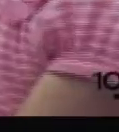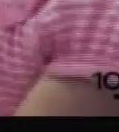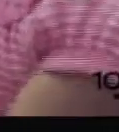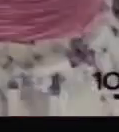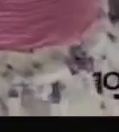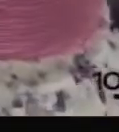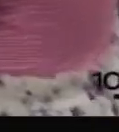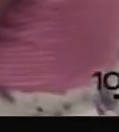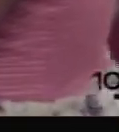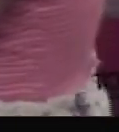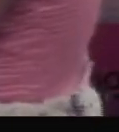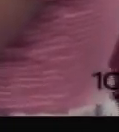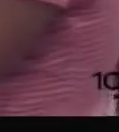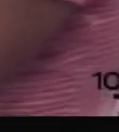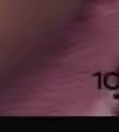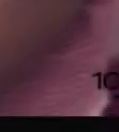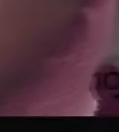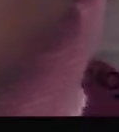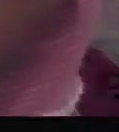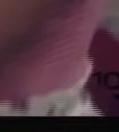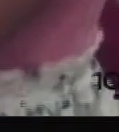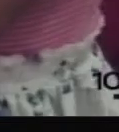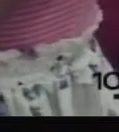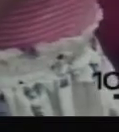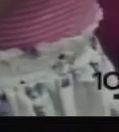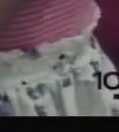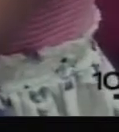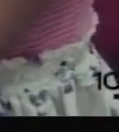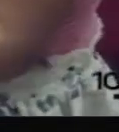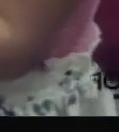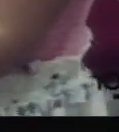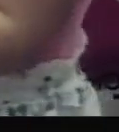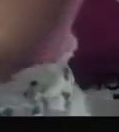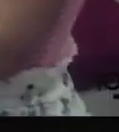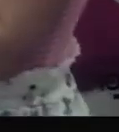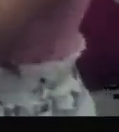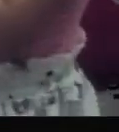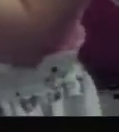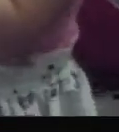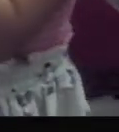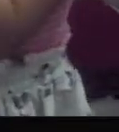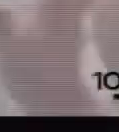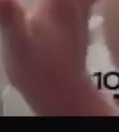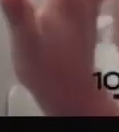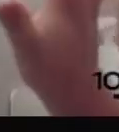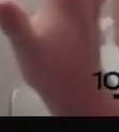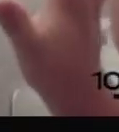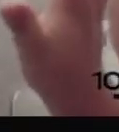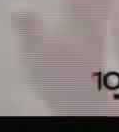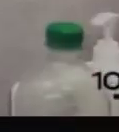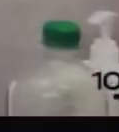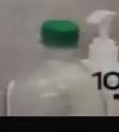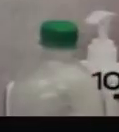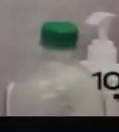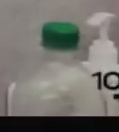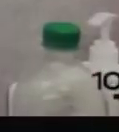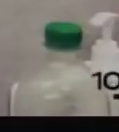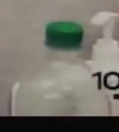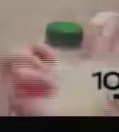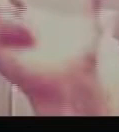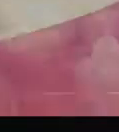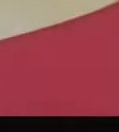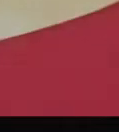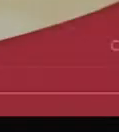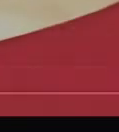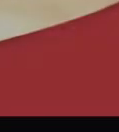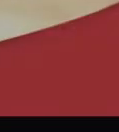para completar la desinfección utiliza el preparado a base de hipoclorito de sodio por su salud para volvernos